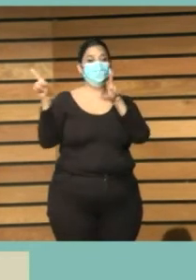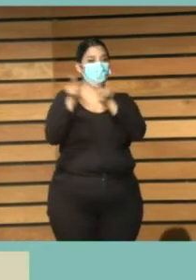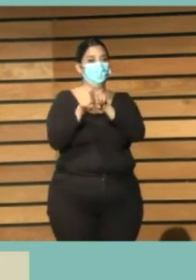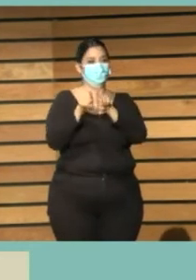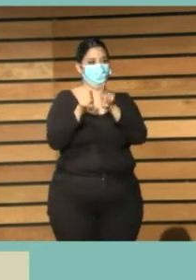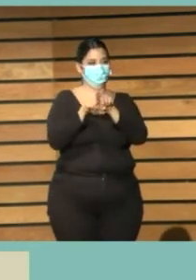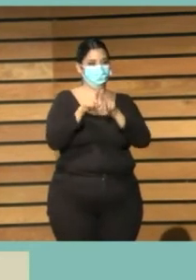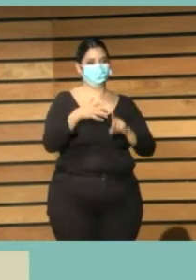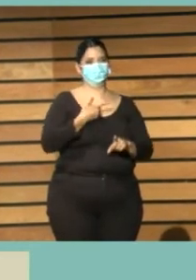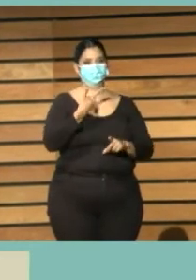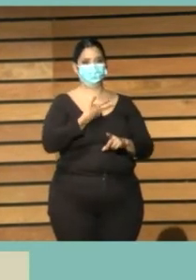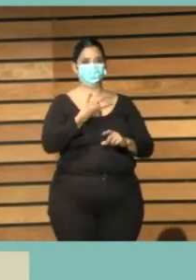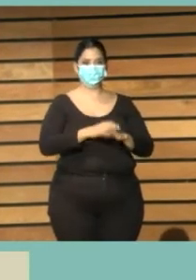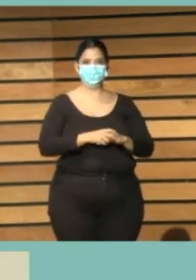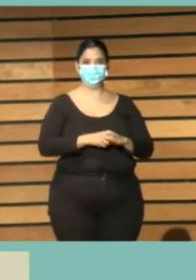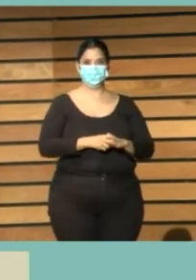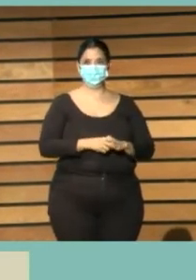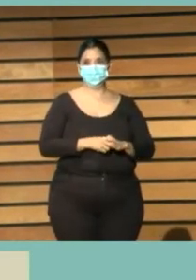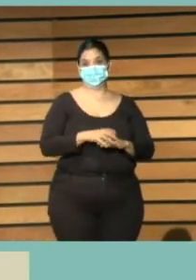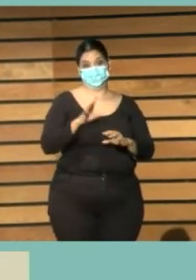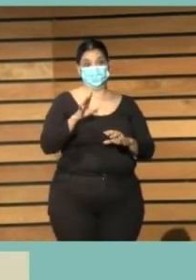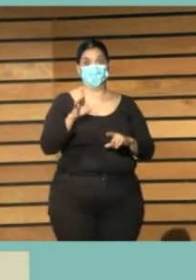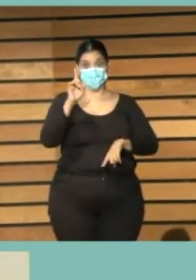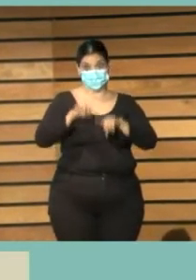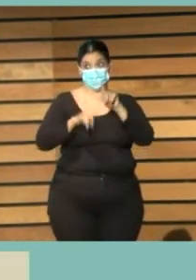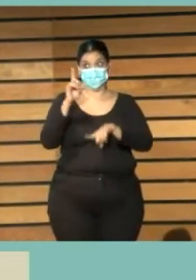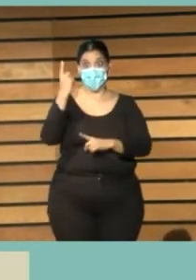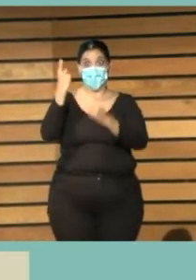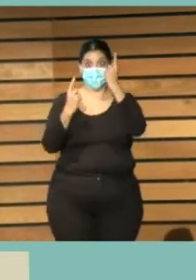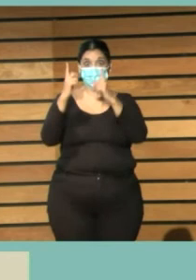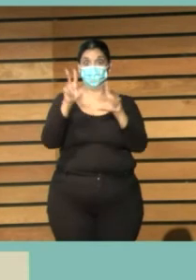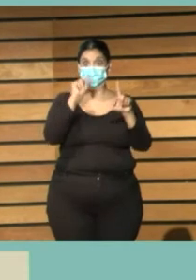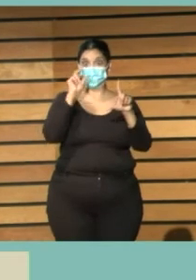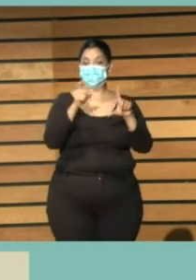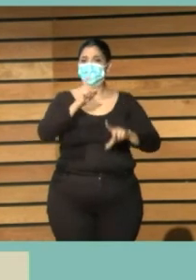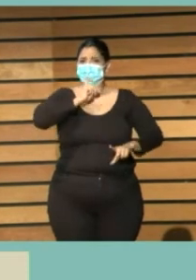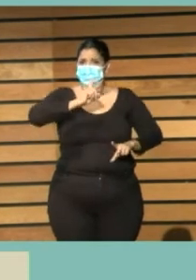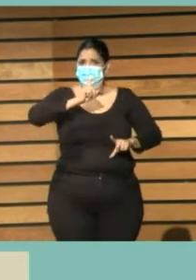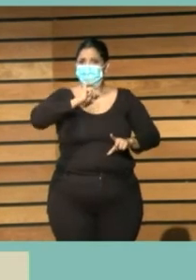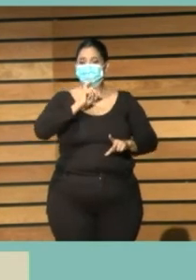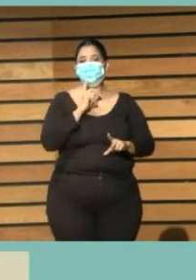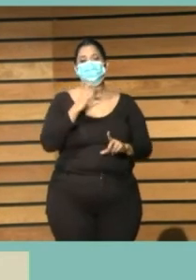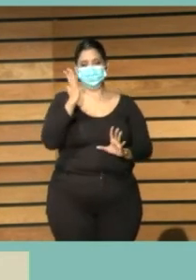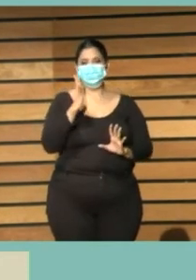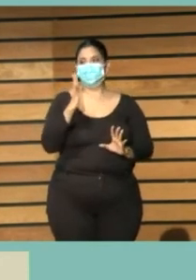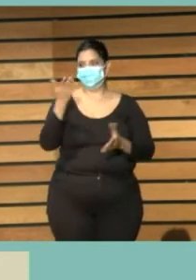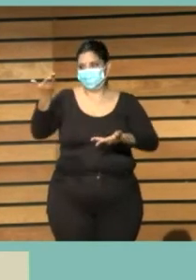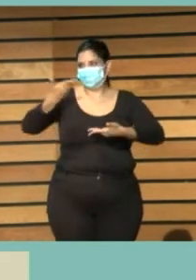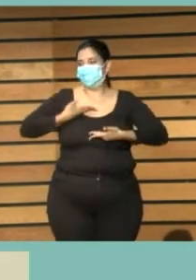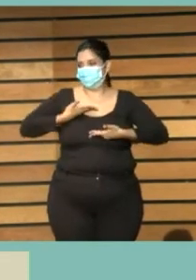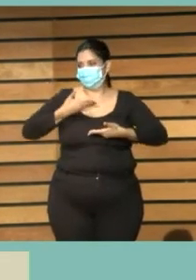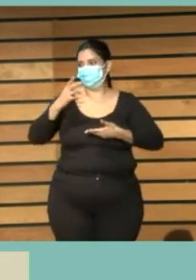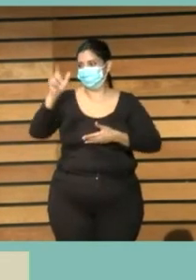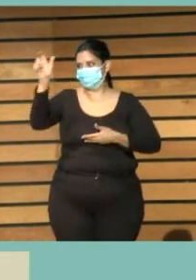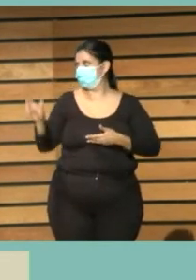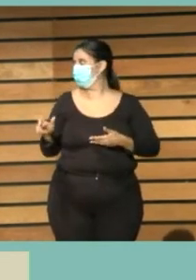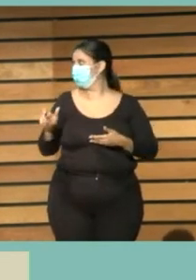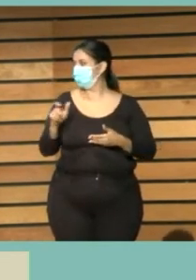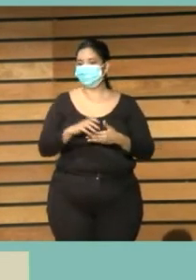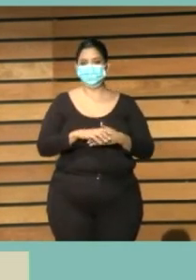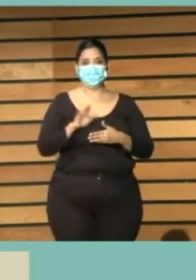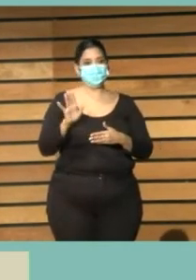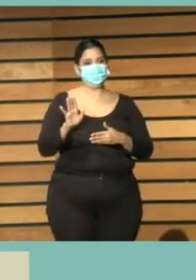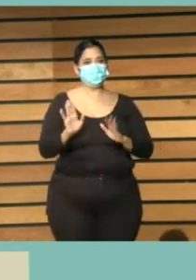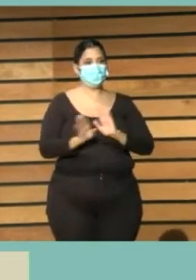será más fácil encontrar imágenes ahora no ha sido tan fácil gracias a los tuiteros hemos encontrado algo pero a partir de ahora lo van a tener más fácil ¿seguimos?